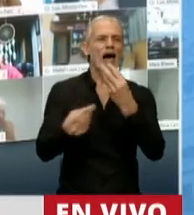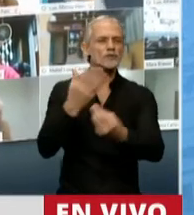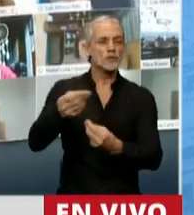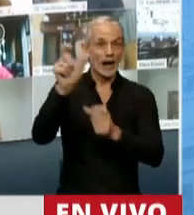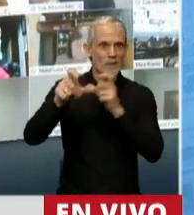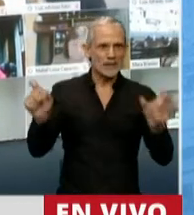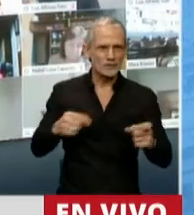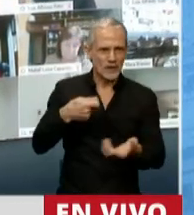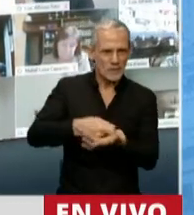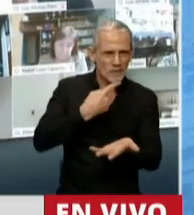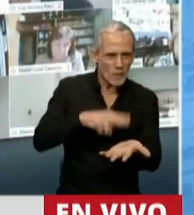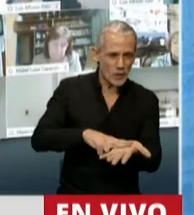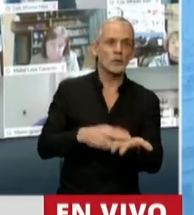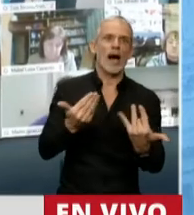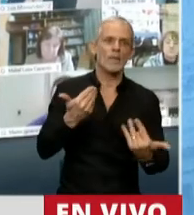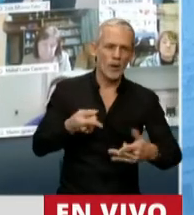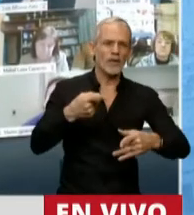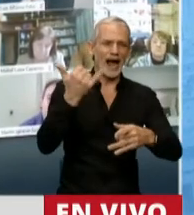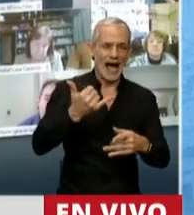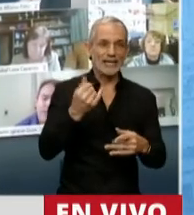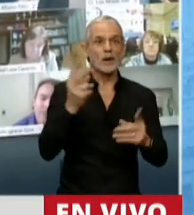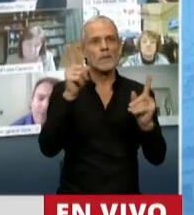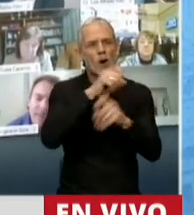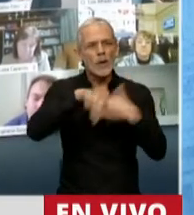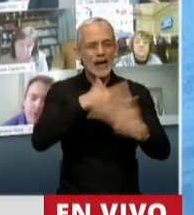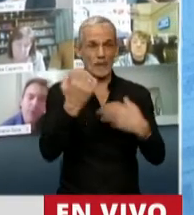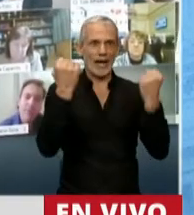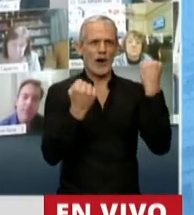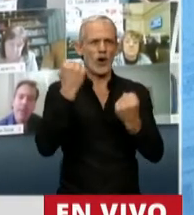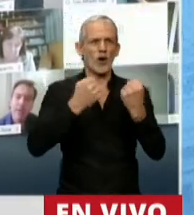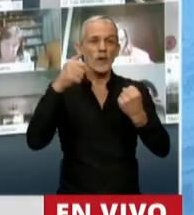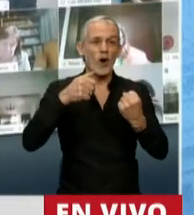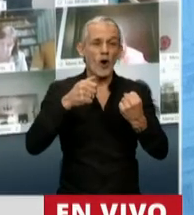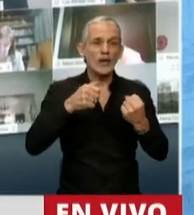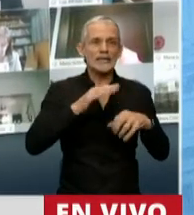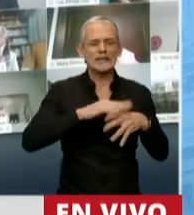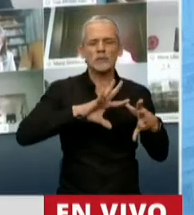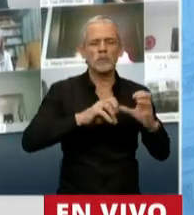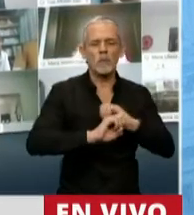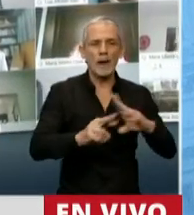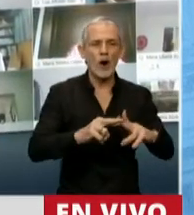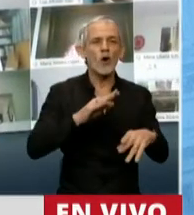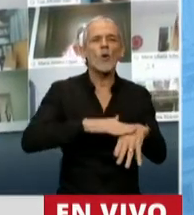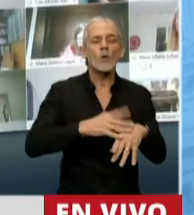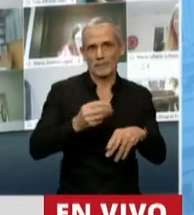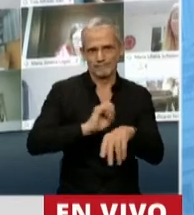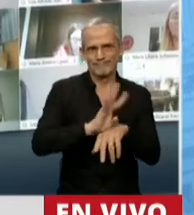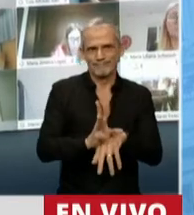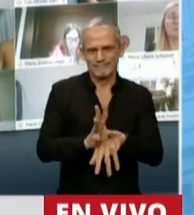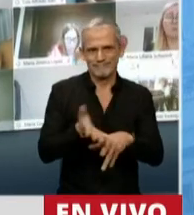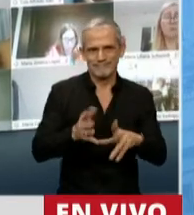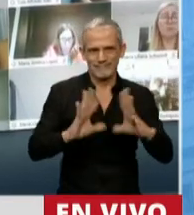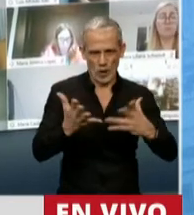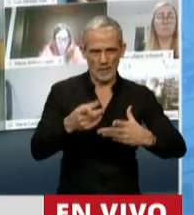contribuyentes a afrontar una crisis económica hoy agravada por la pandemia. Recién se